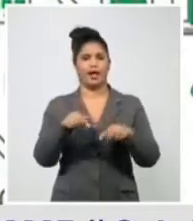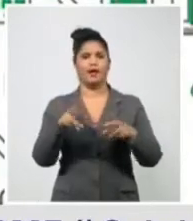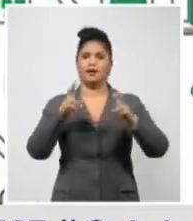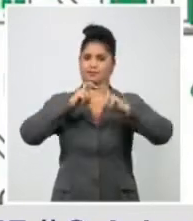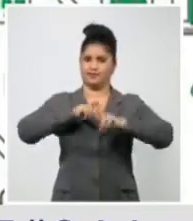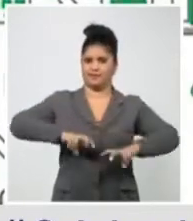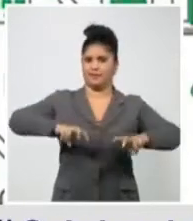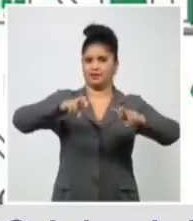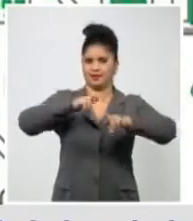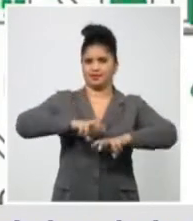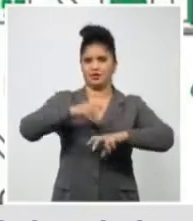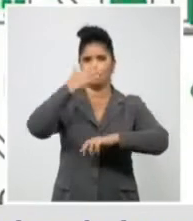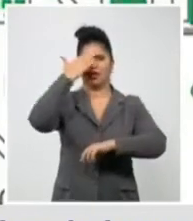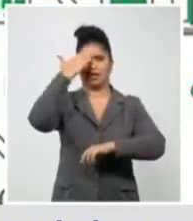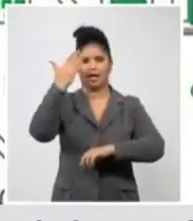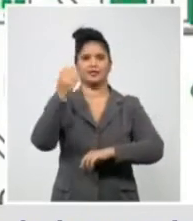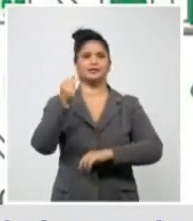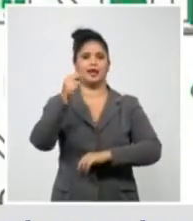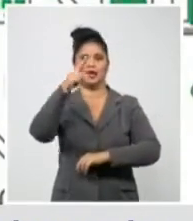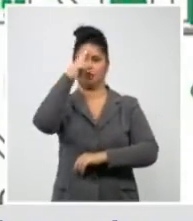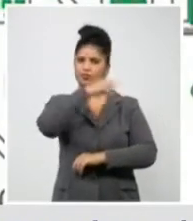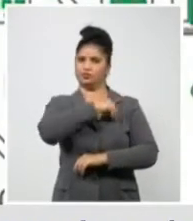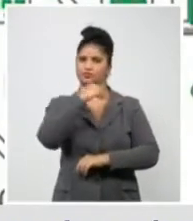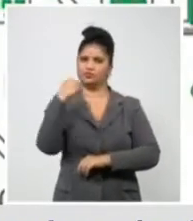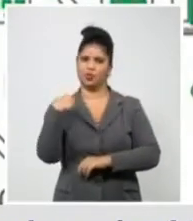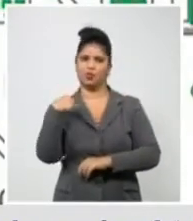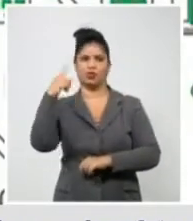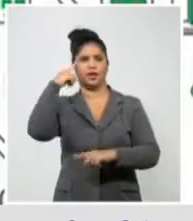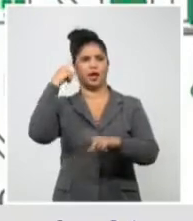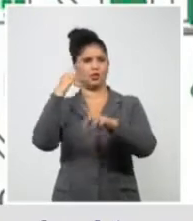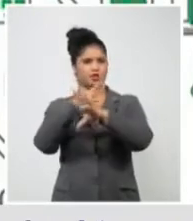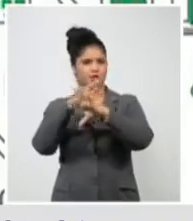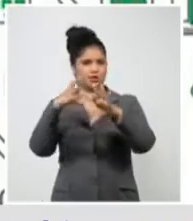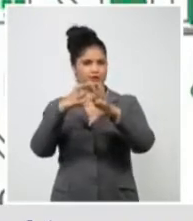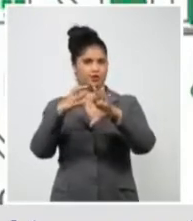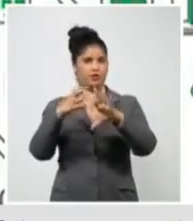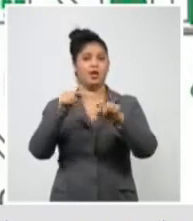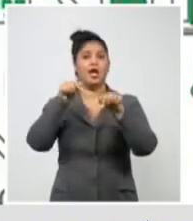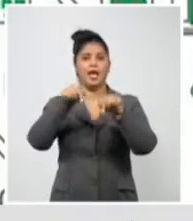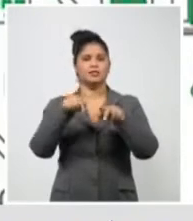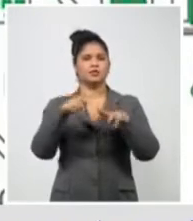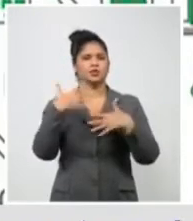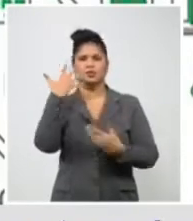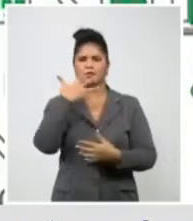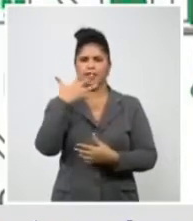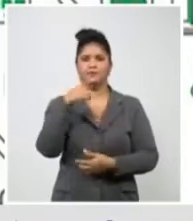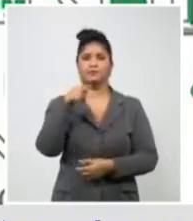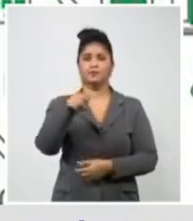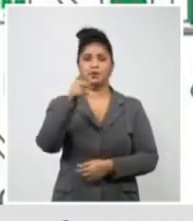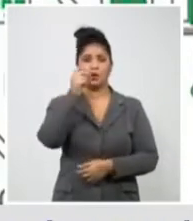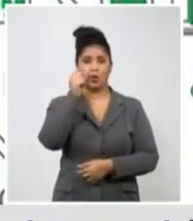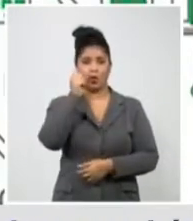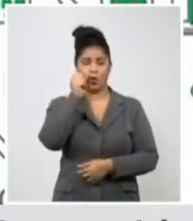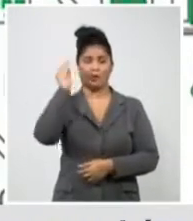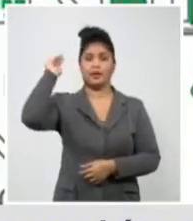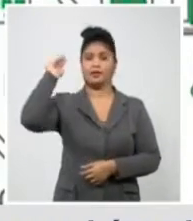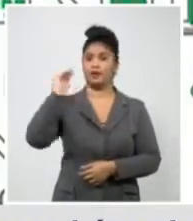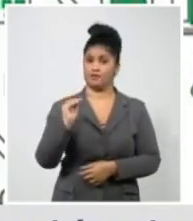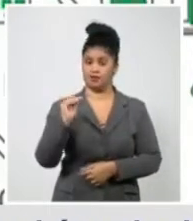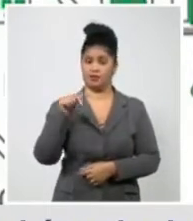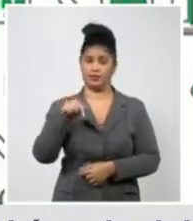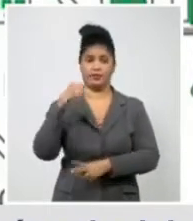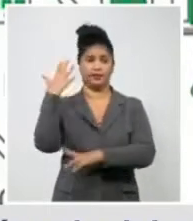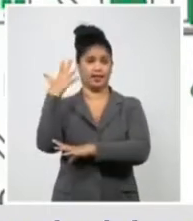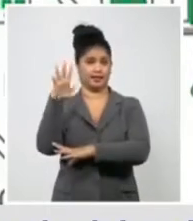los estudios de secuenciación nucleotídica, en un viajero asintomático, como parte de la vigilancia de aeropuertos, que